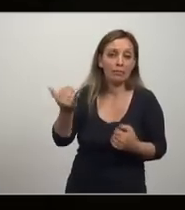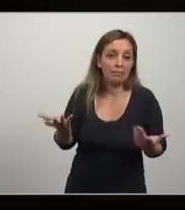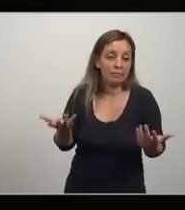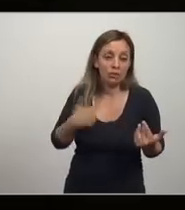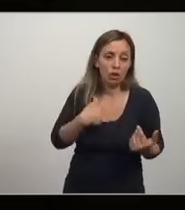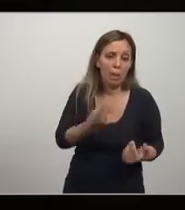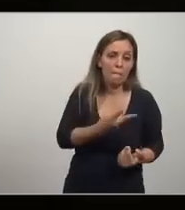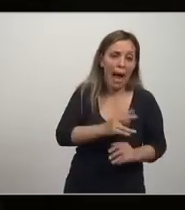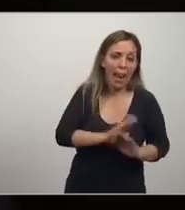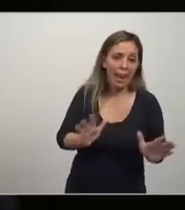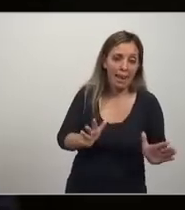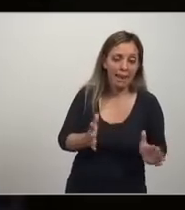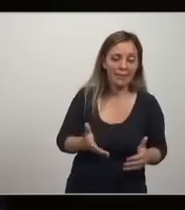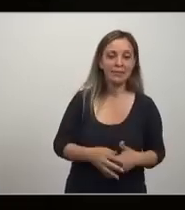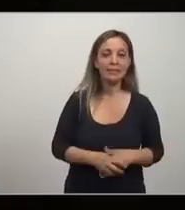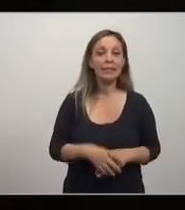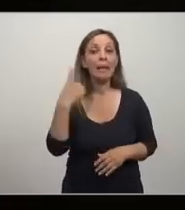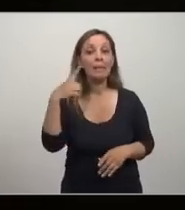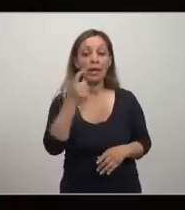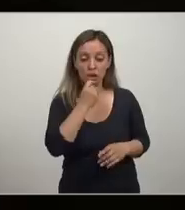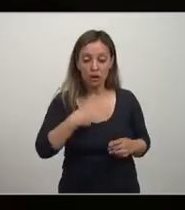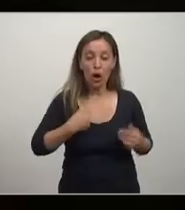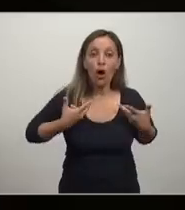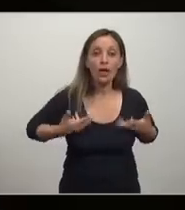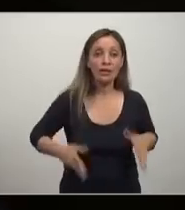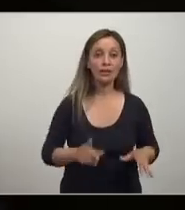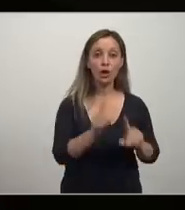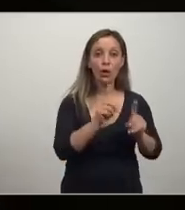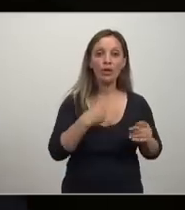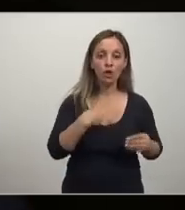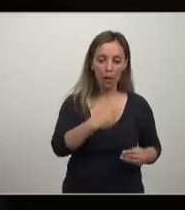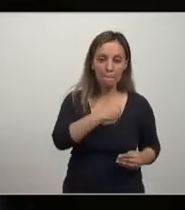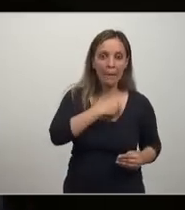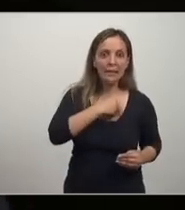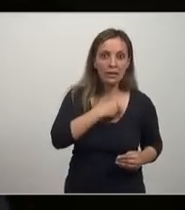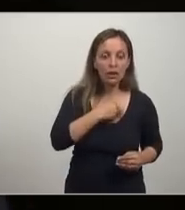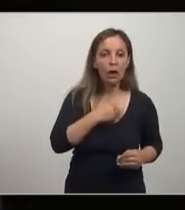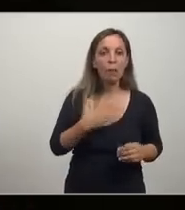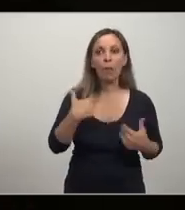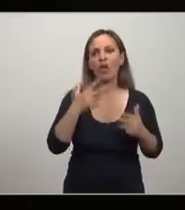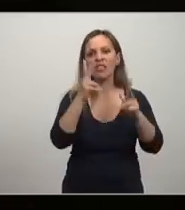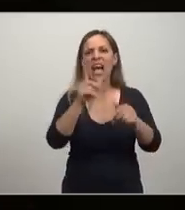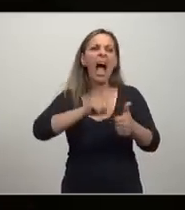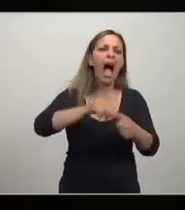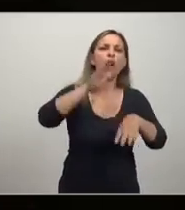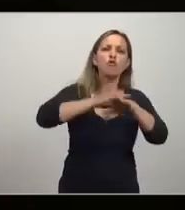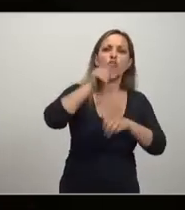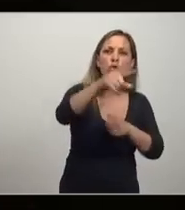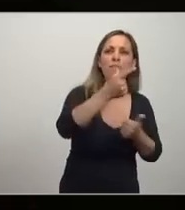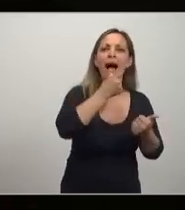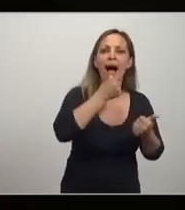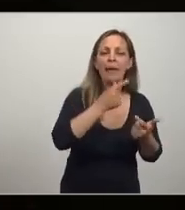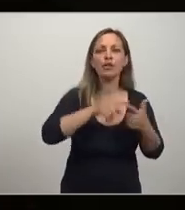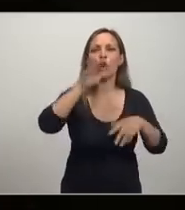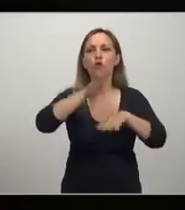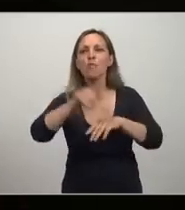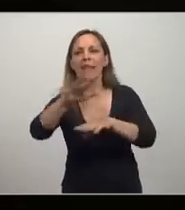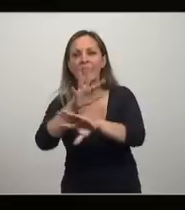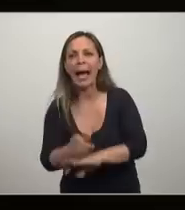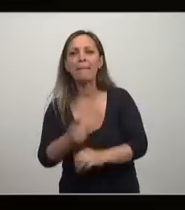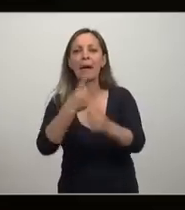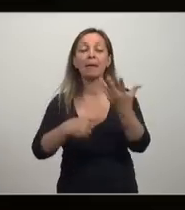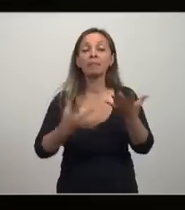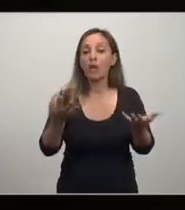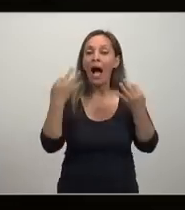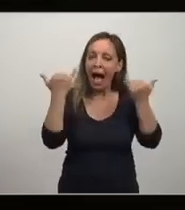jugamos mal pero si no tengo esa honestidad y me dejo llevar por la pasión puedo decir no, no, no el árbitro nos perjudicó nos hicieron trampa etc la